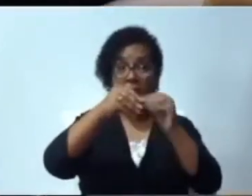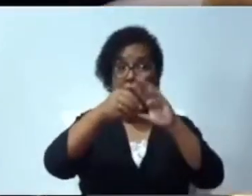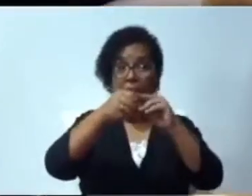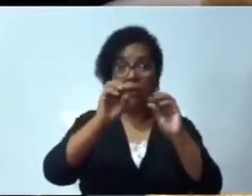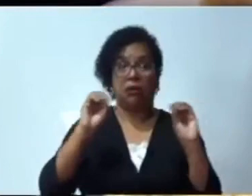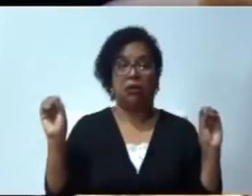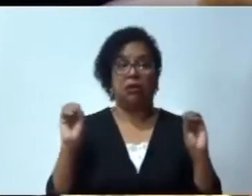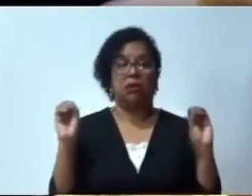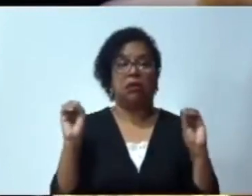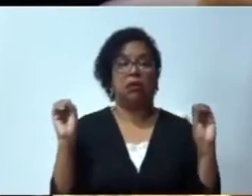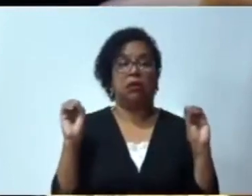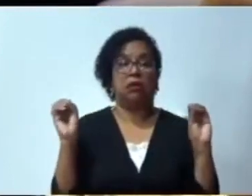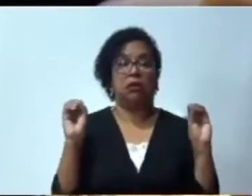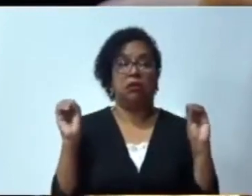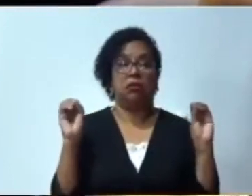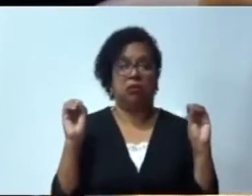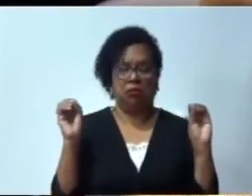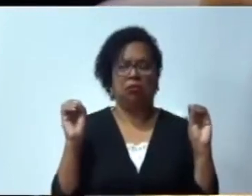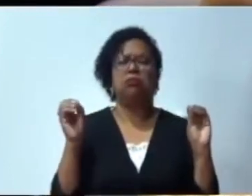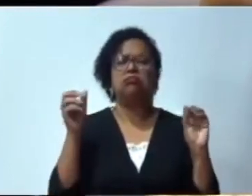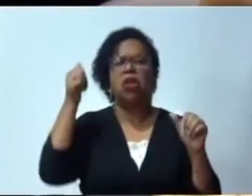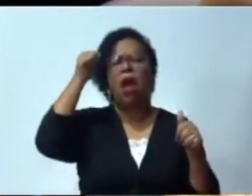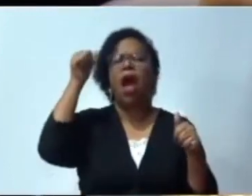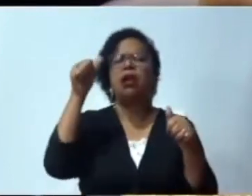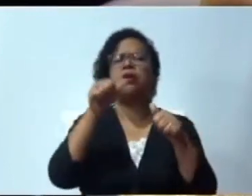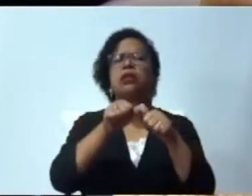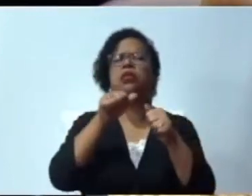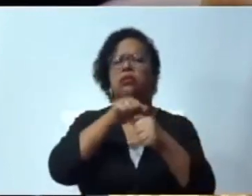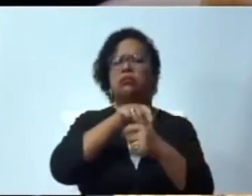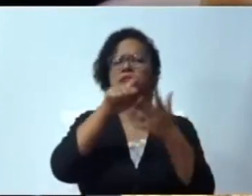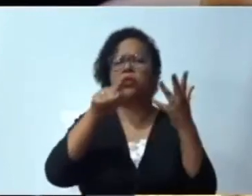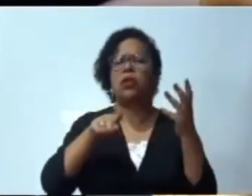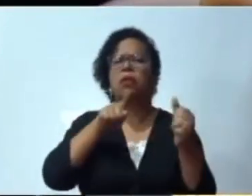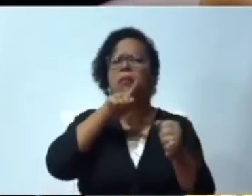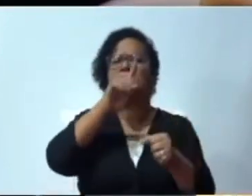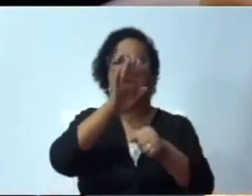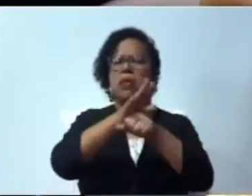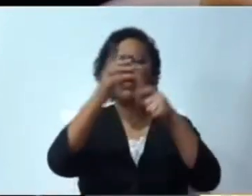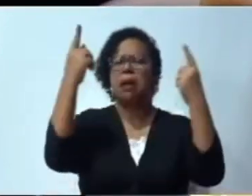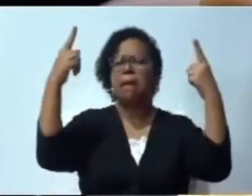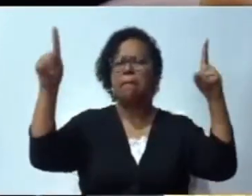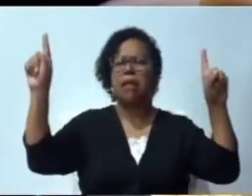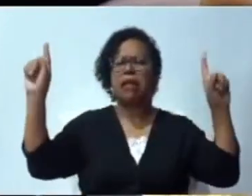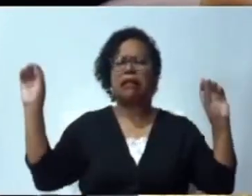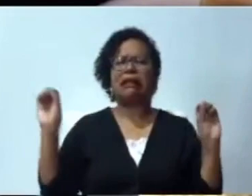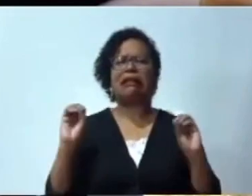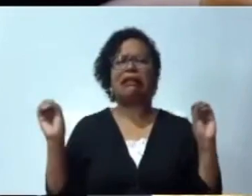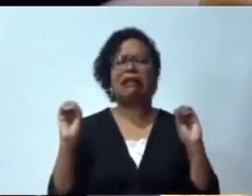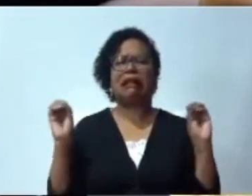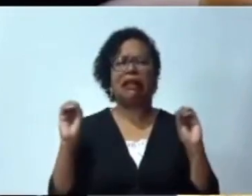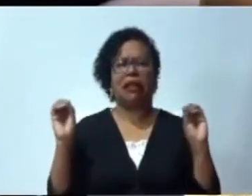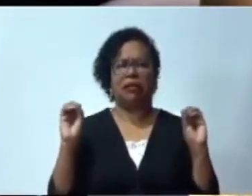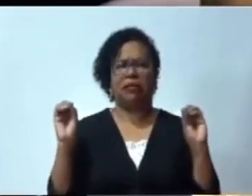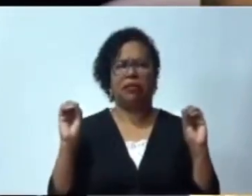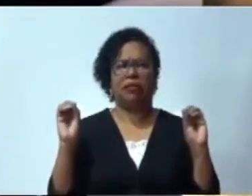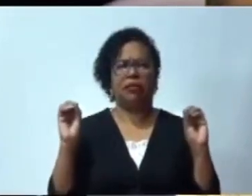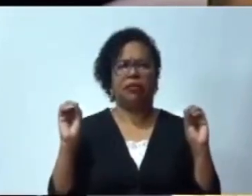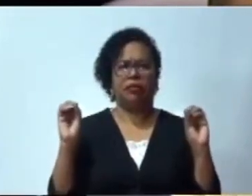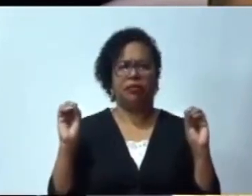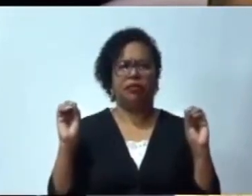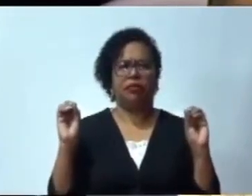Presidente Abinader no promesas incumplidas de su gobierno. No ha cumplido con